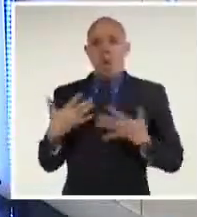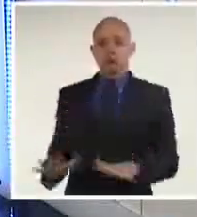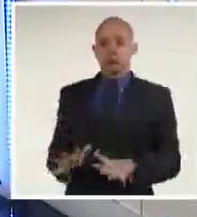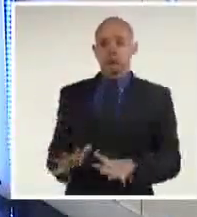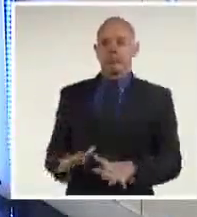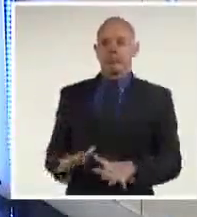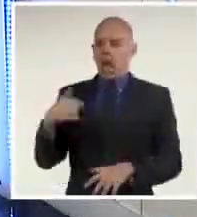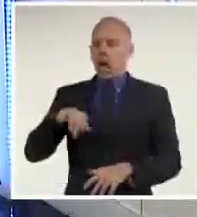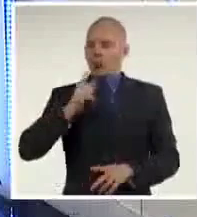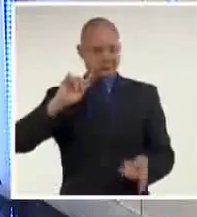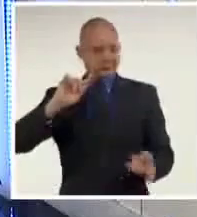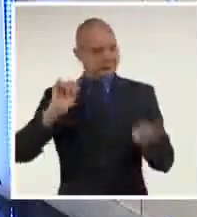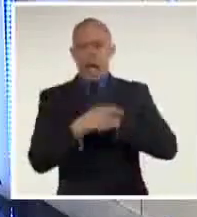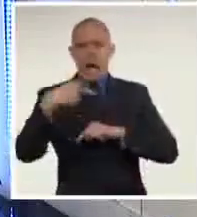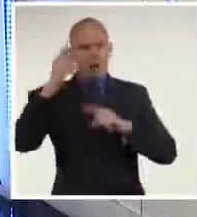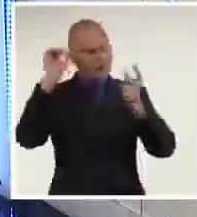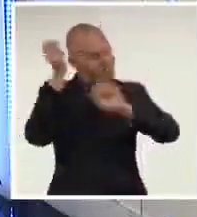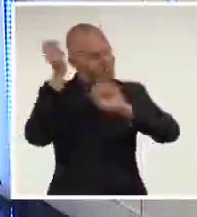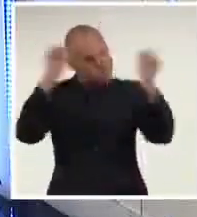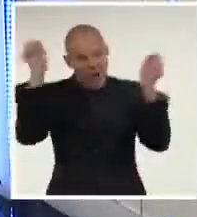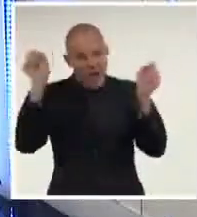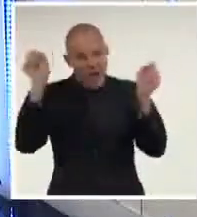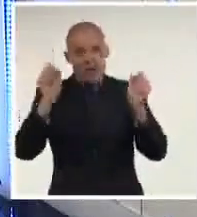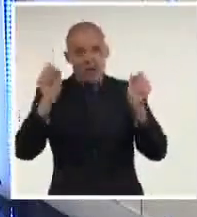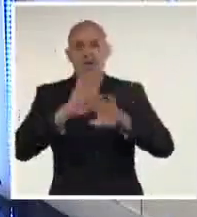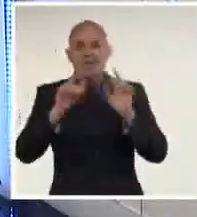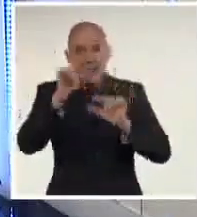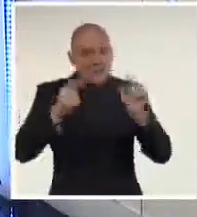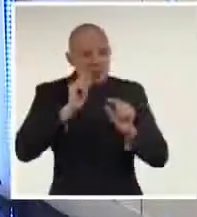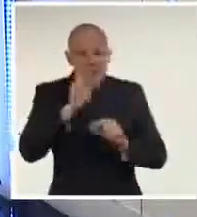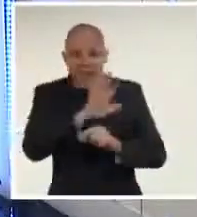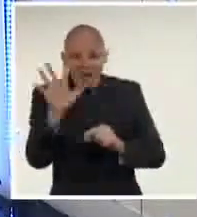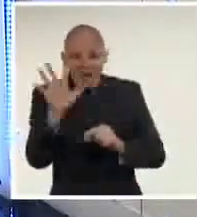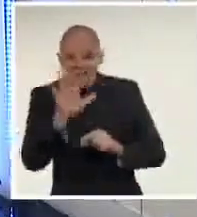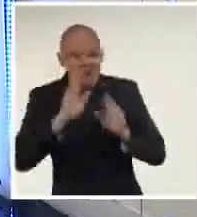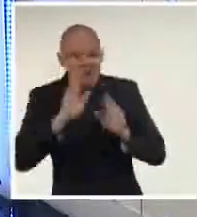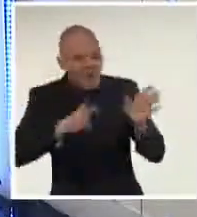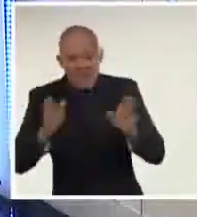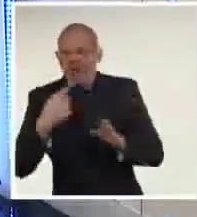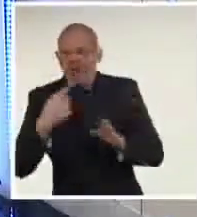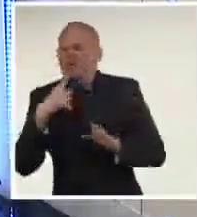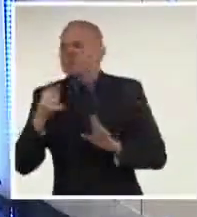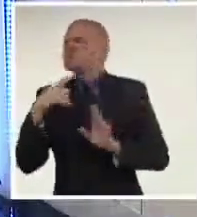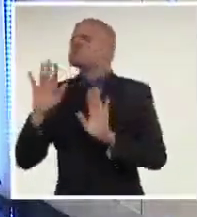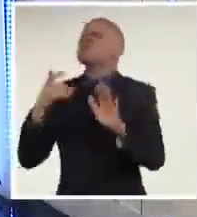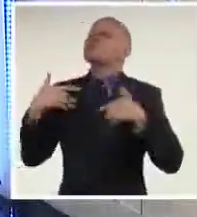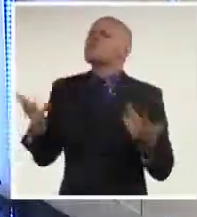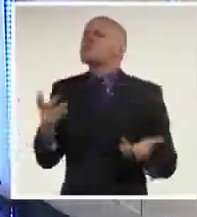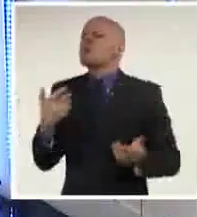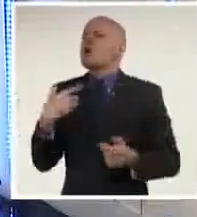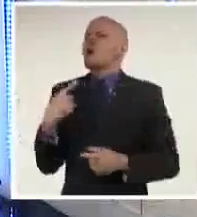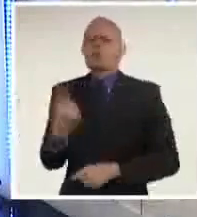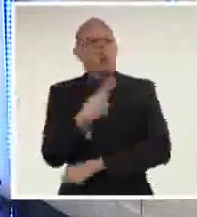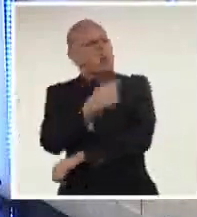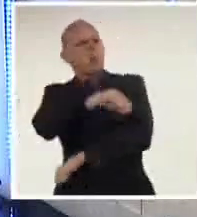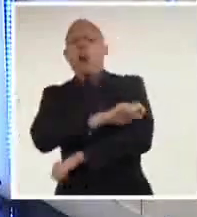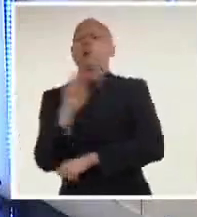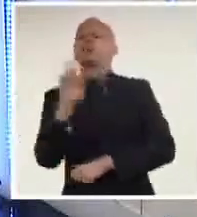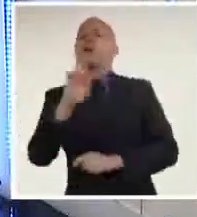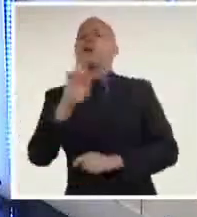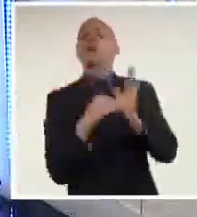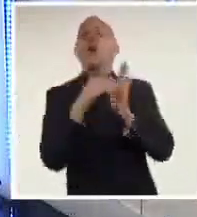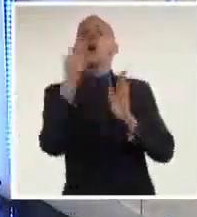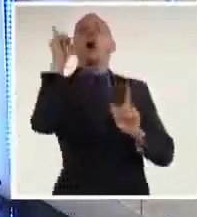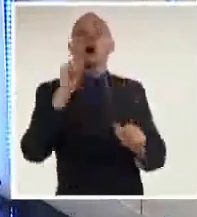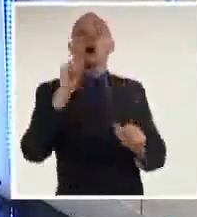arrastra a multitudes. Uno de los manifestantes ha dicho, somos 33 millones, ¿qué van a hacer? Eso no lo sabe nadie. Aquí parece estar clara